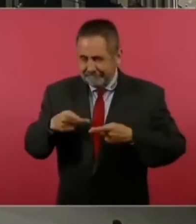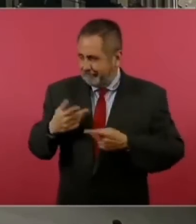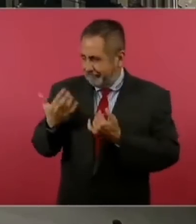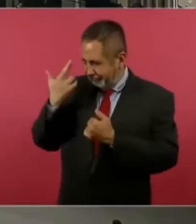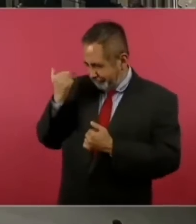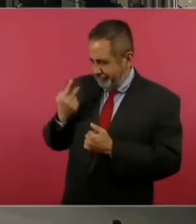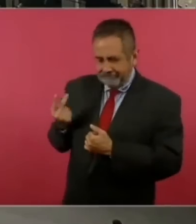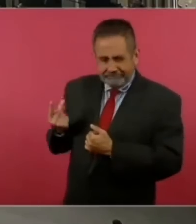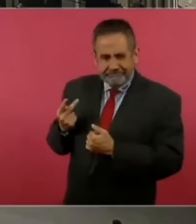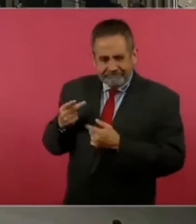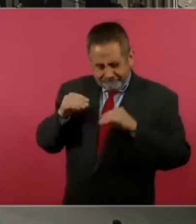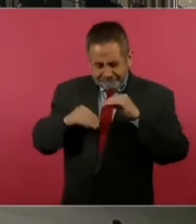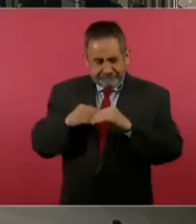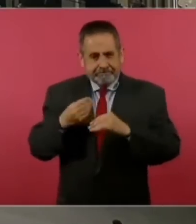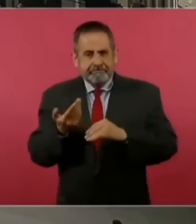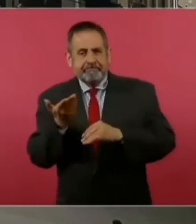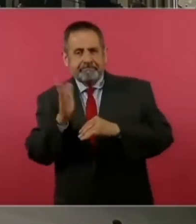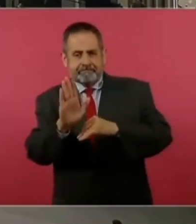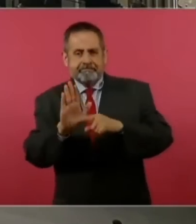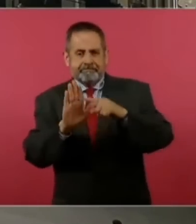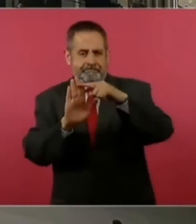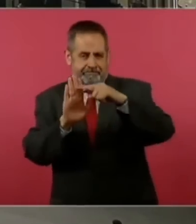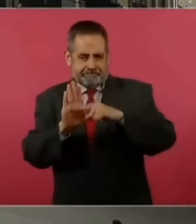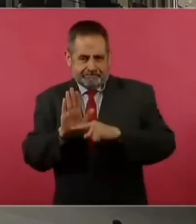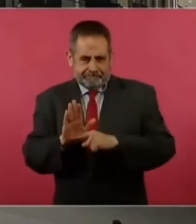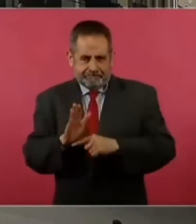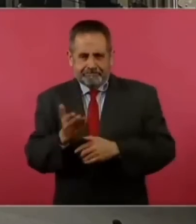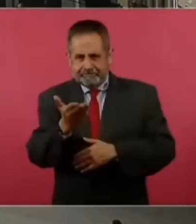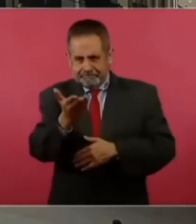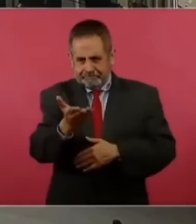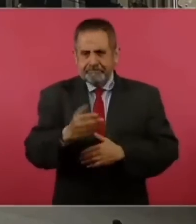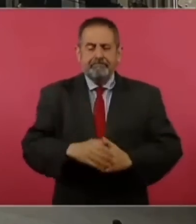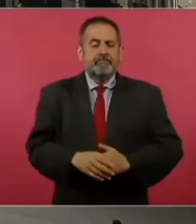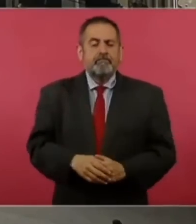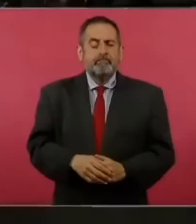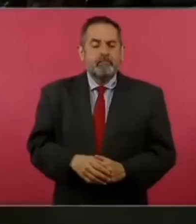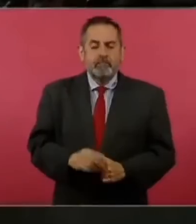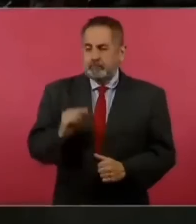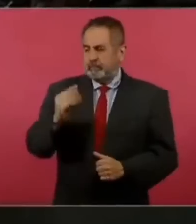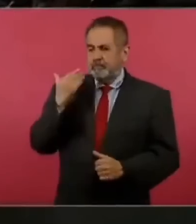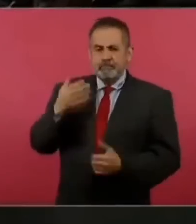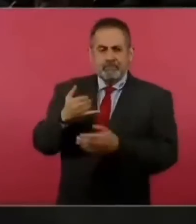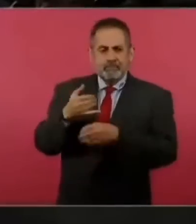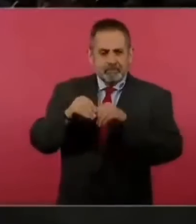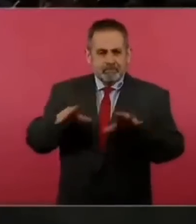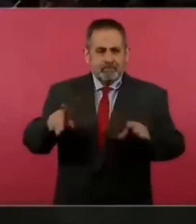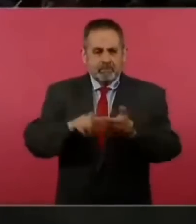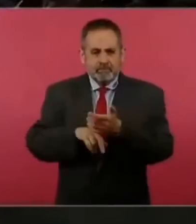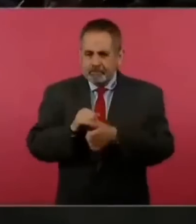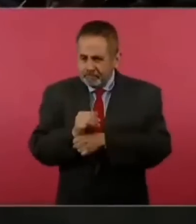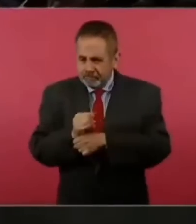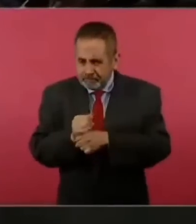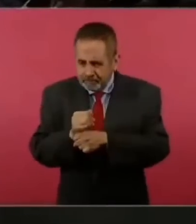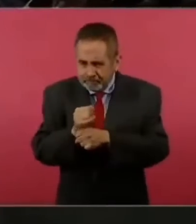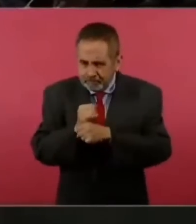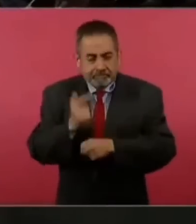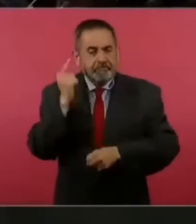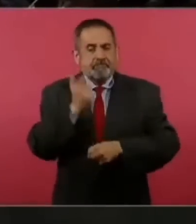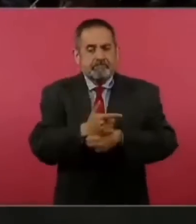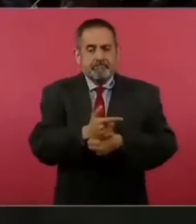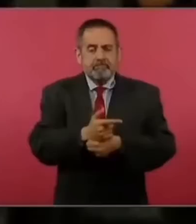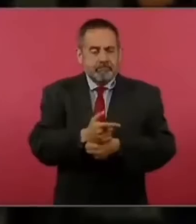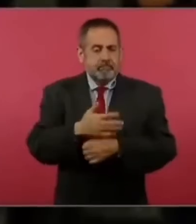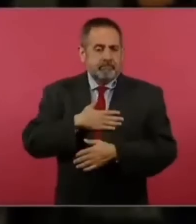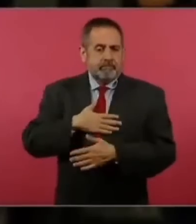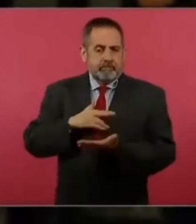todo vengo a presentarle un tema en especial recientemente nosotros publicamos una investigación periodística en